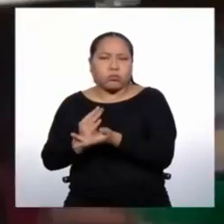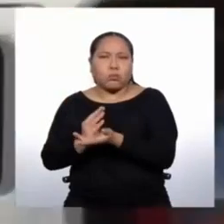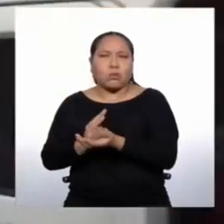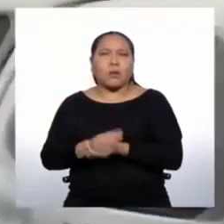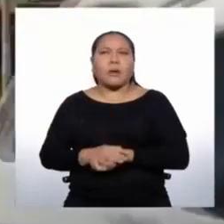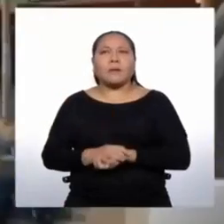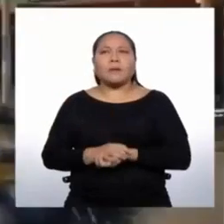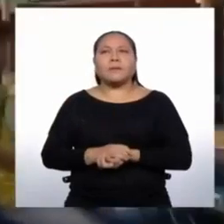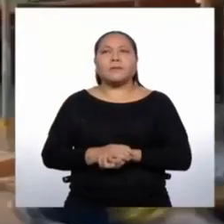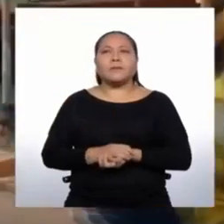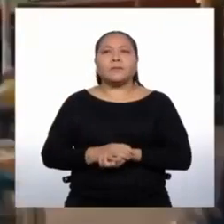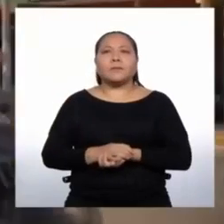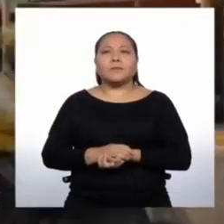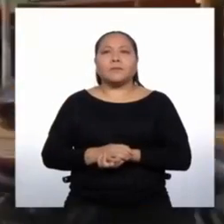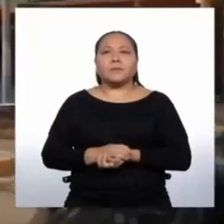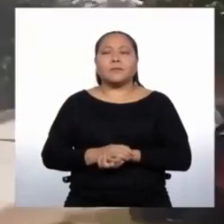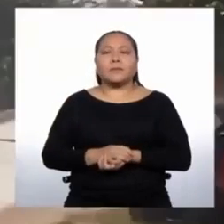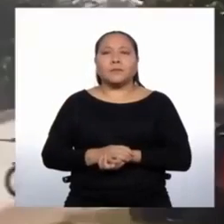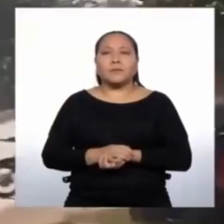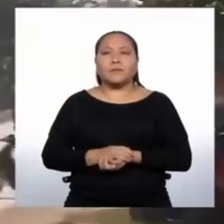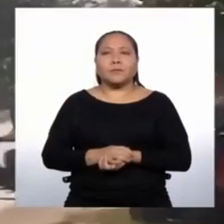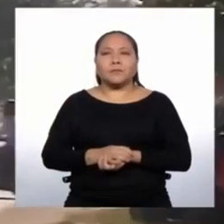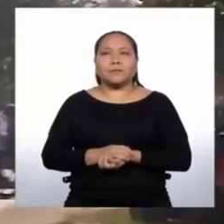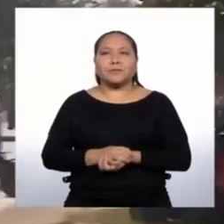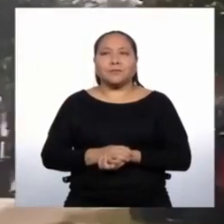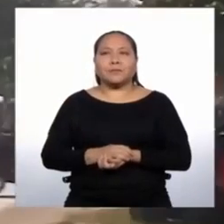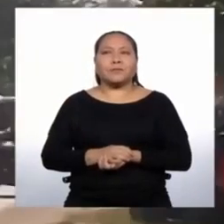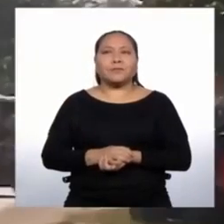en la primera década de este siglo.